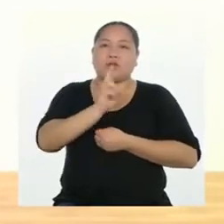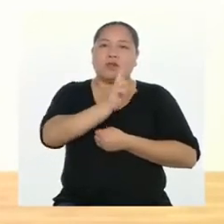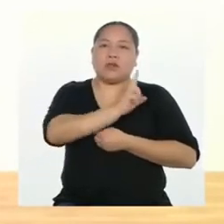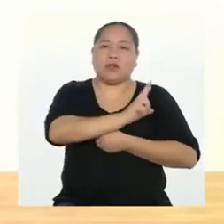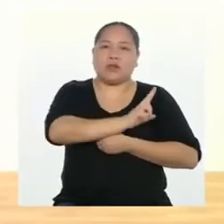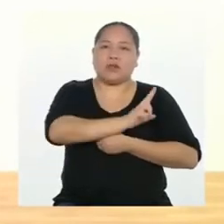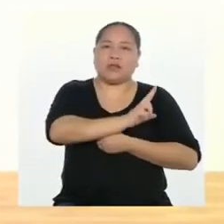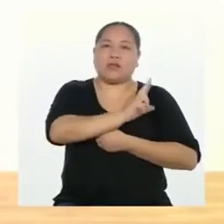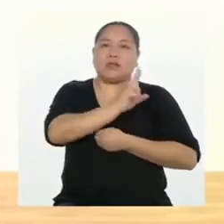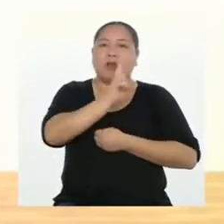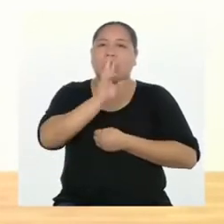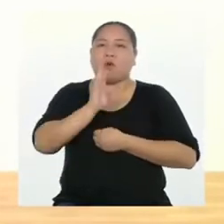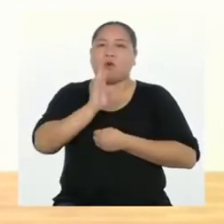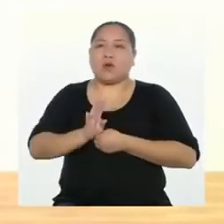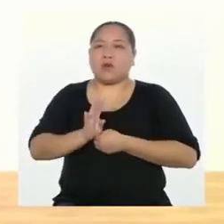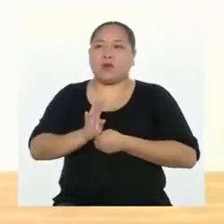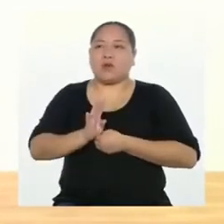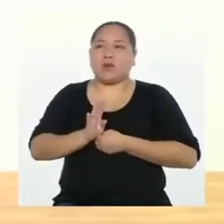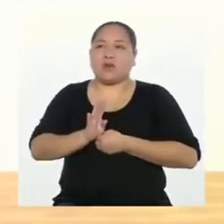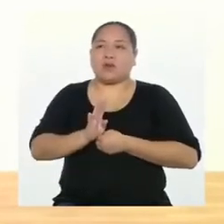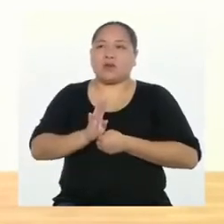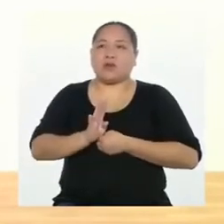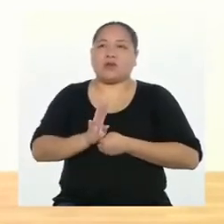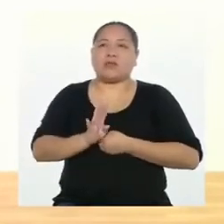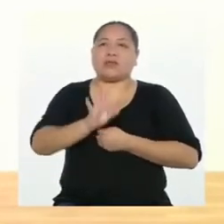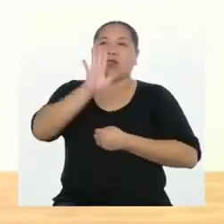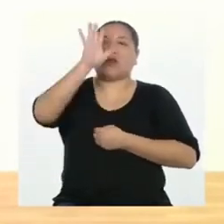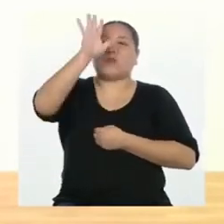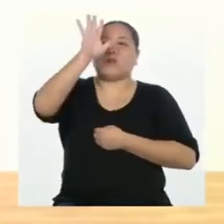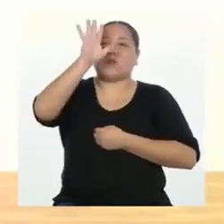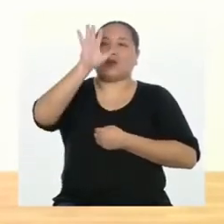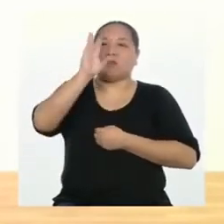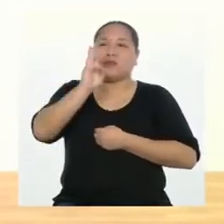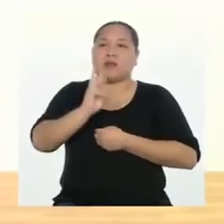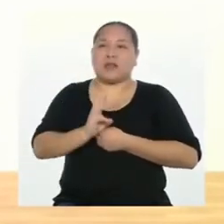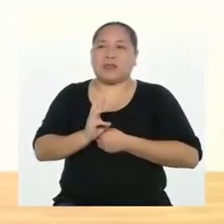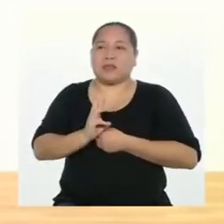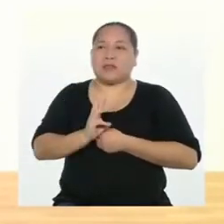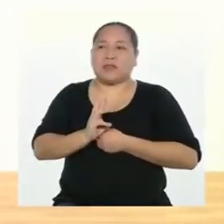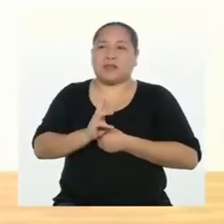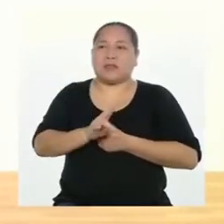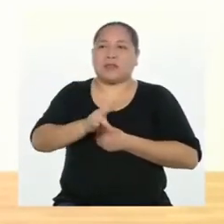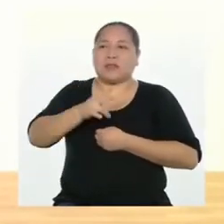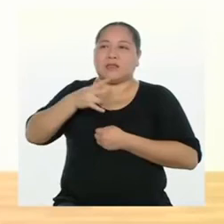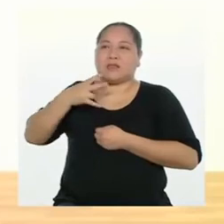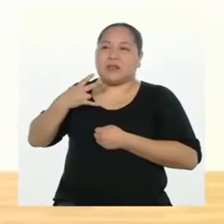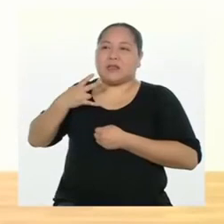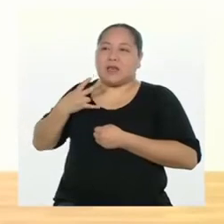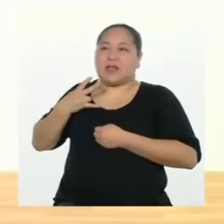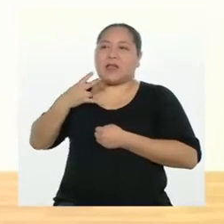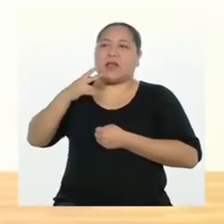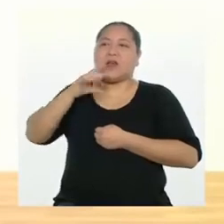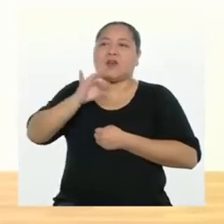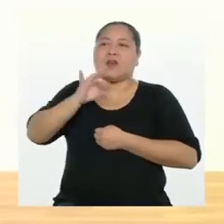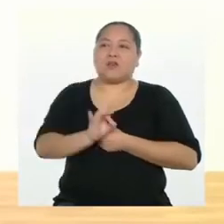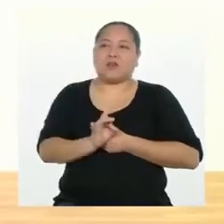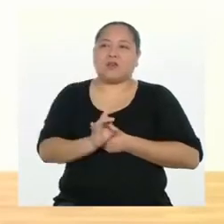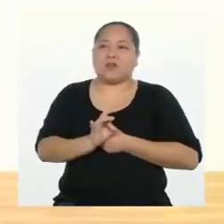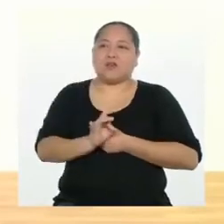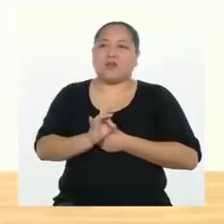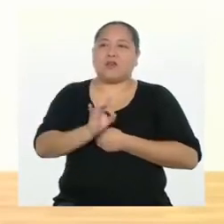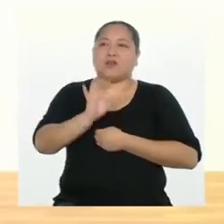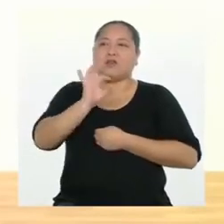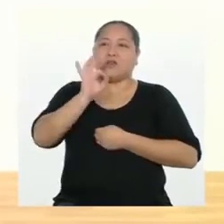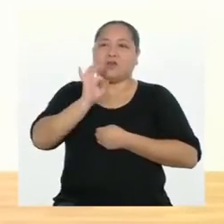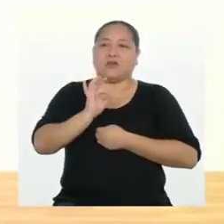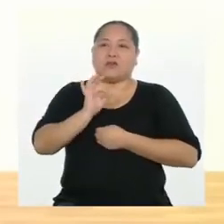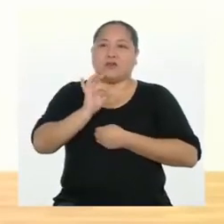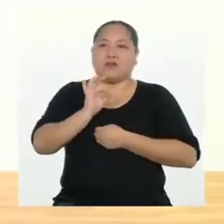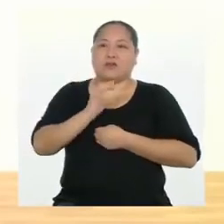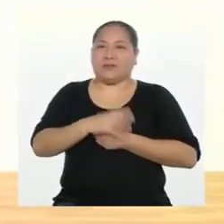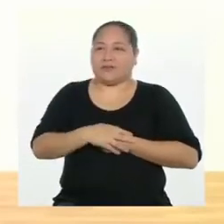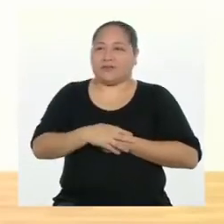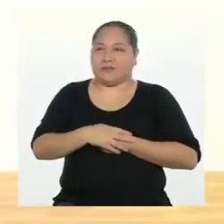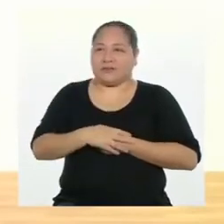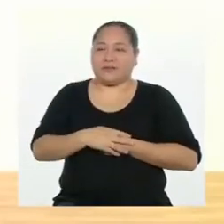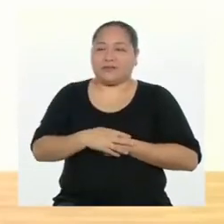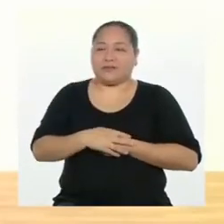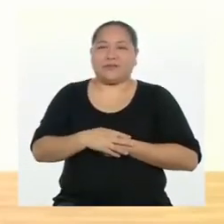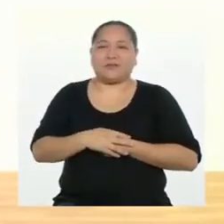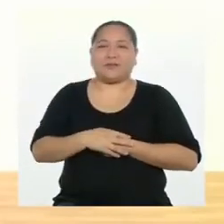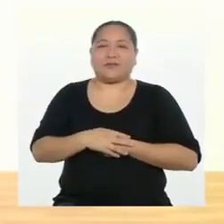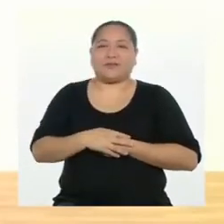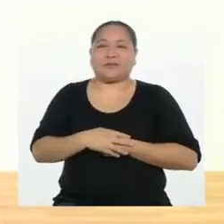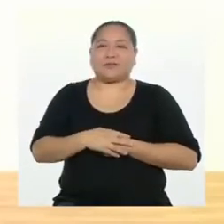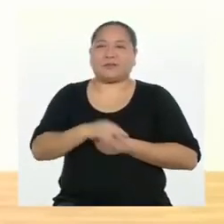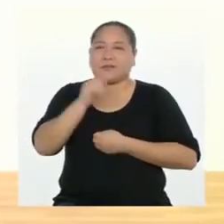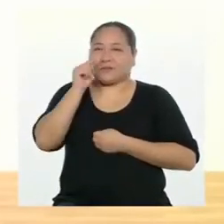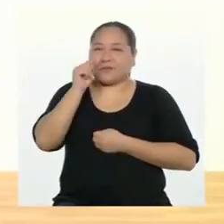dos, tres, cuatro. Salta. Cinco, seis, siete, ocho. Y la